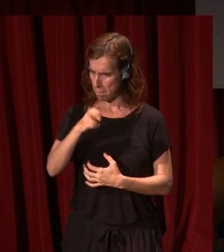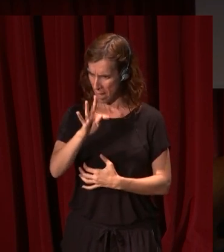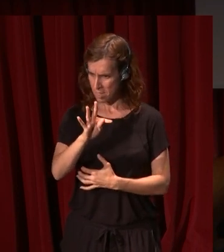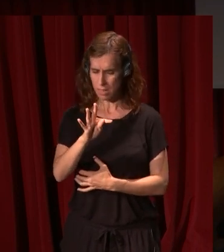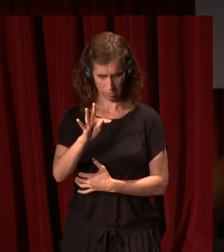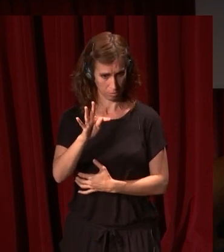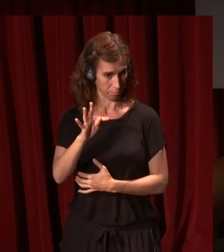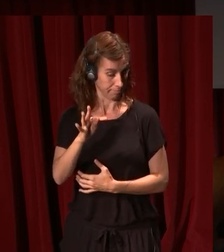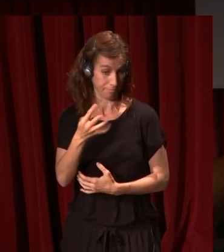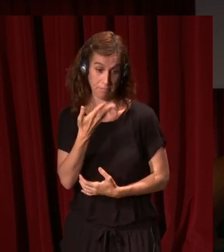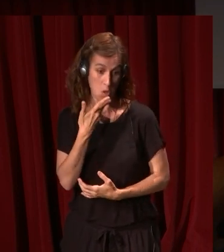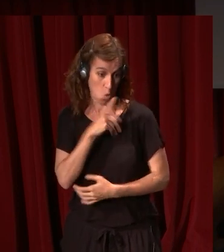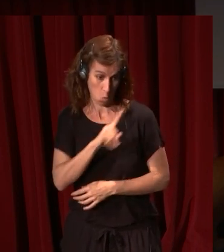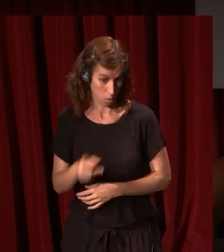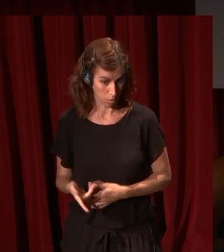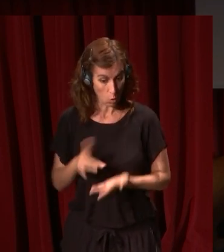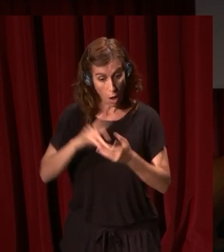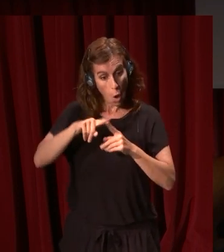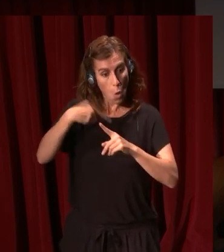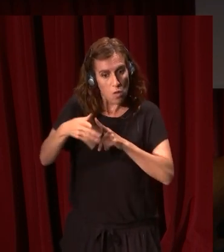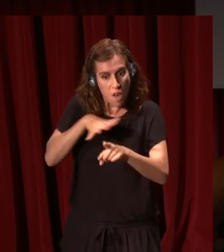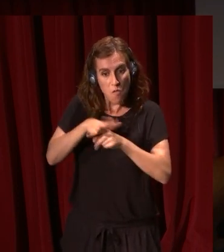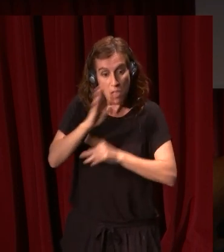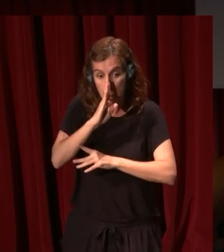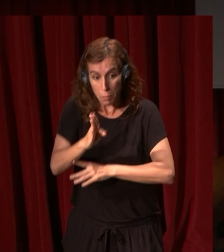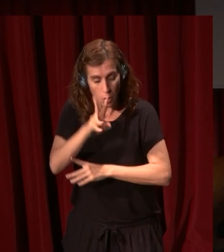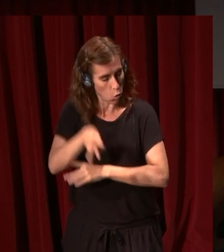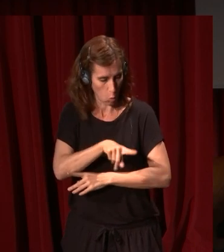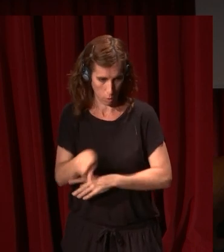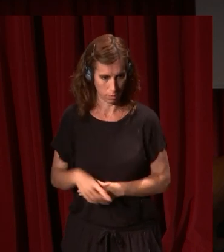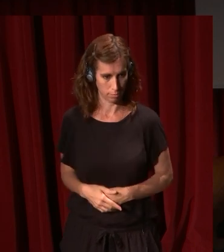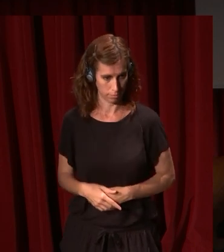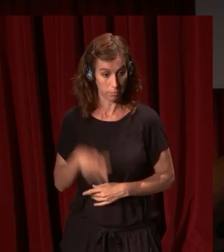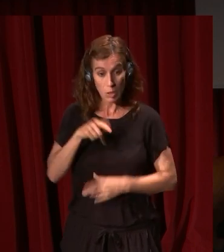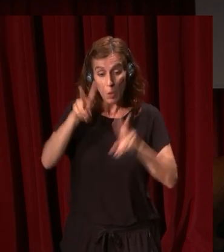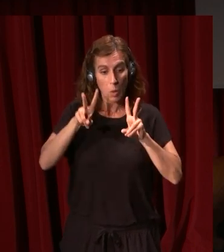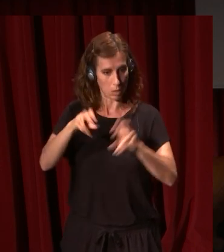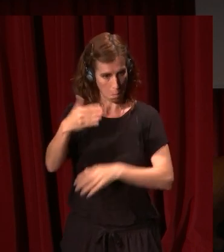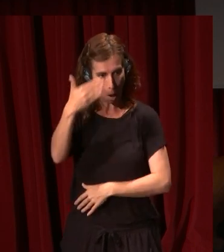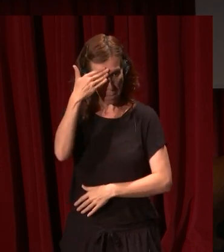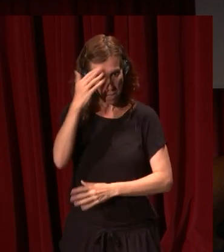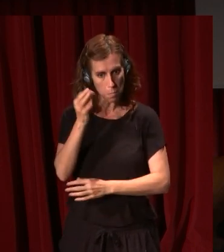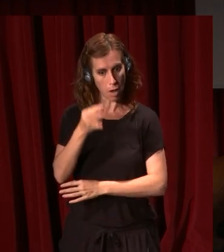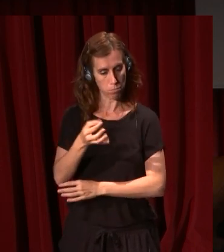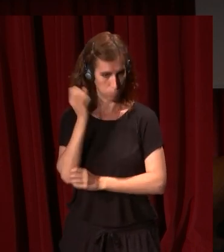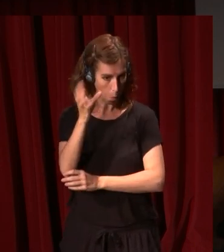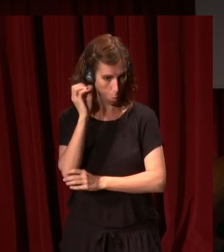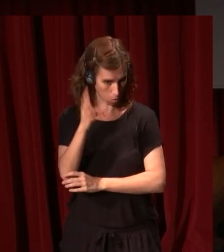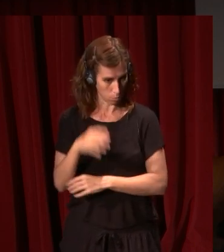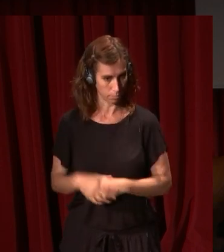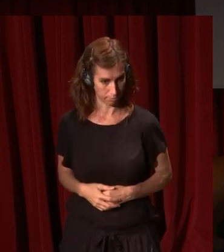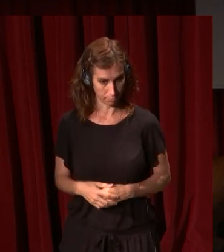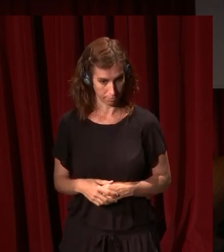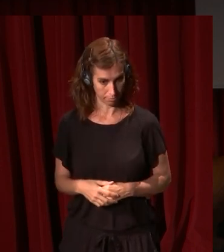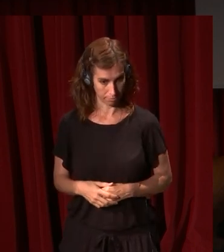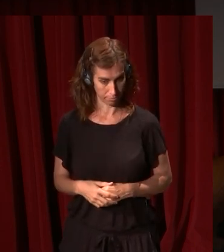pudieron conocer su obra. Esto no es consecuencia de influencia directa, sino que es consecuencia, y este es el tema central de la exposición, insisto, aparte del